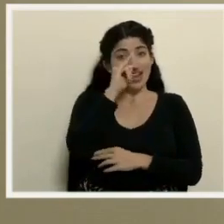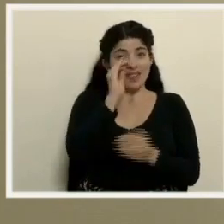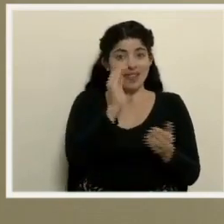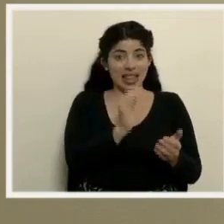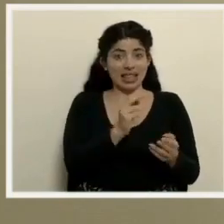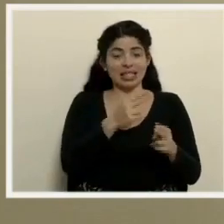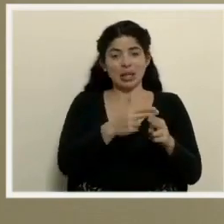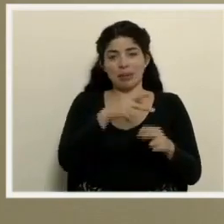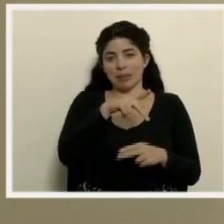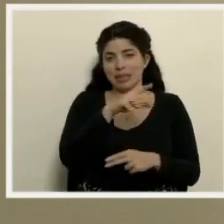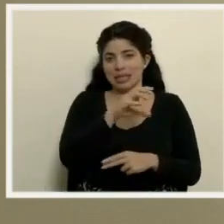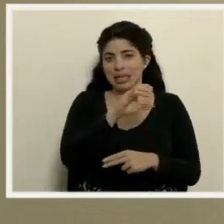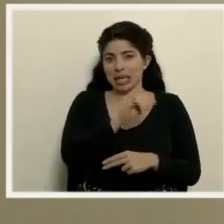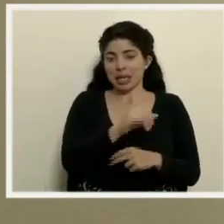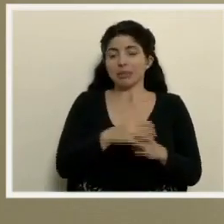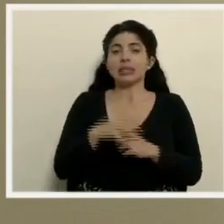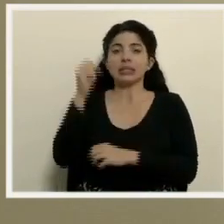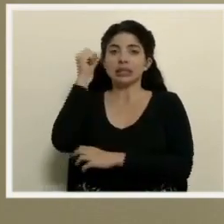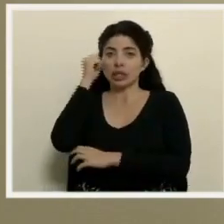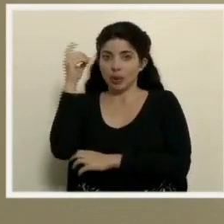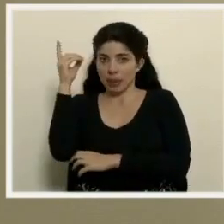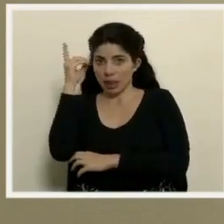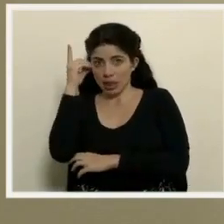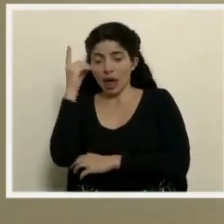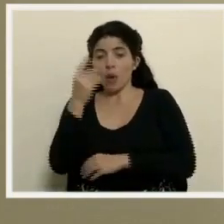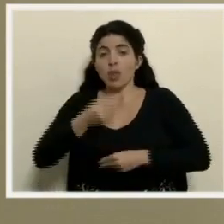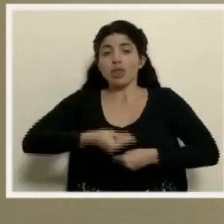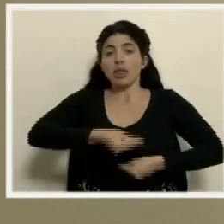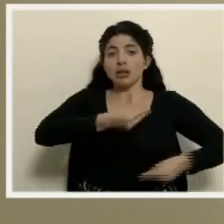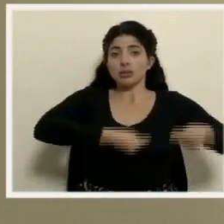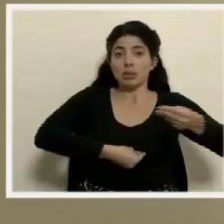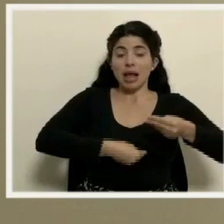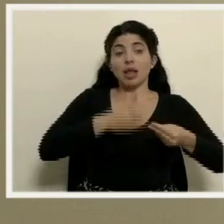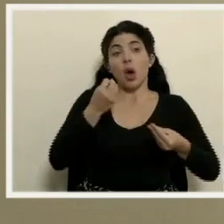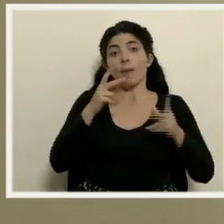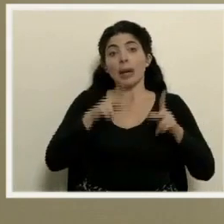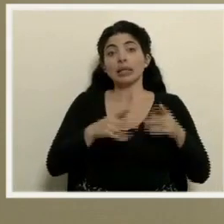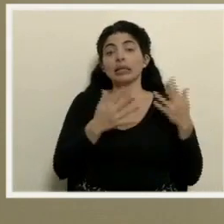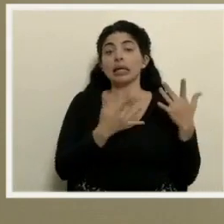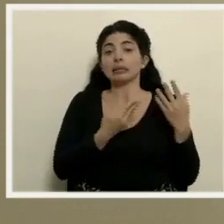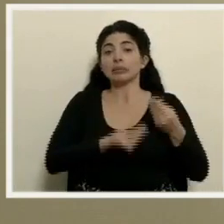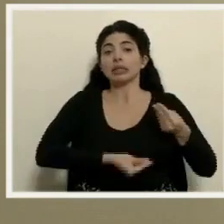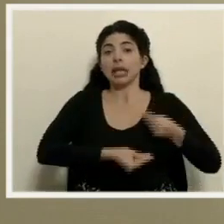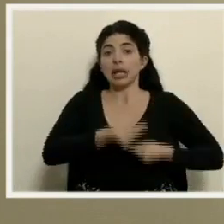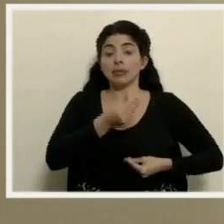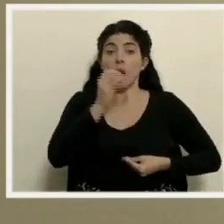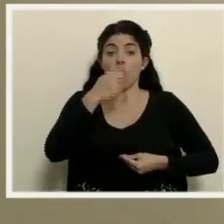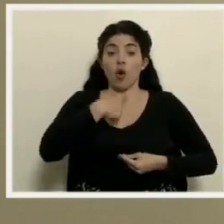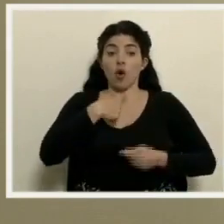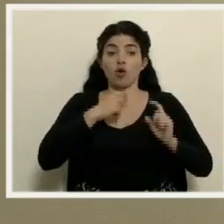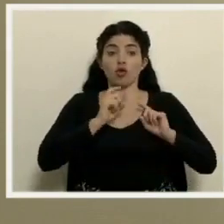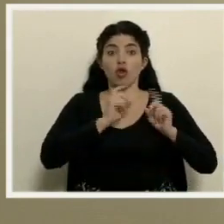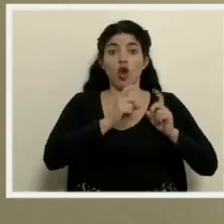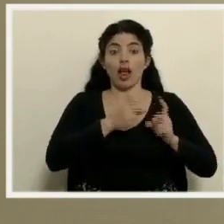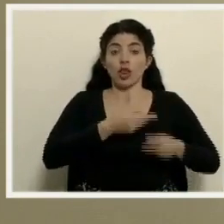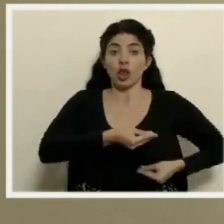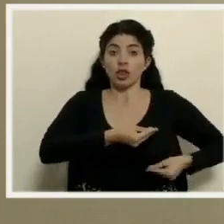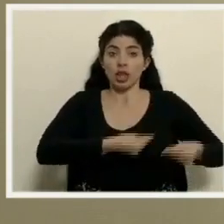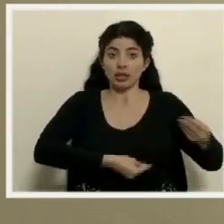conocida como PSI, síndrome de Down, trasplantados y en espera de trasplante y donadores de trasplante de órganos,